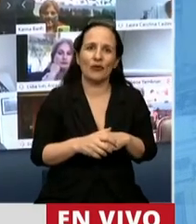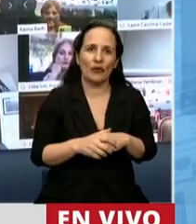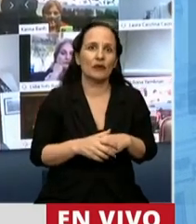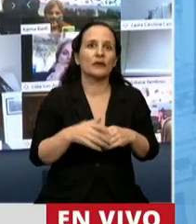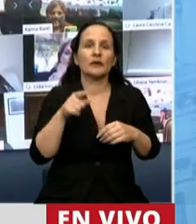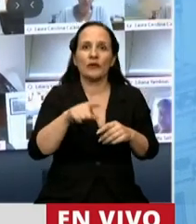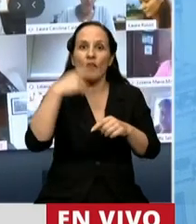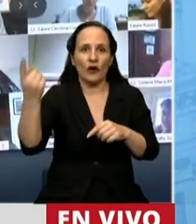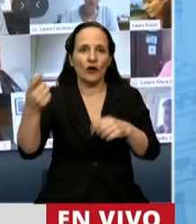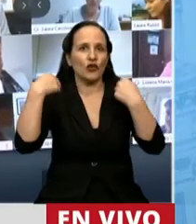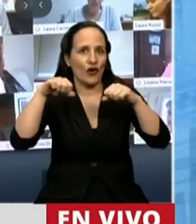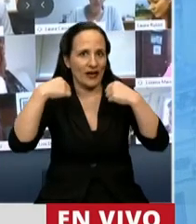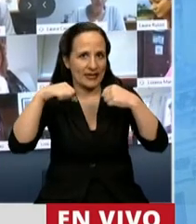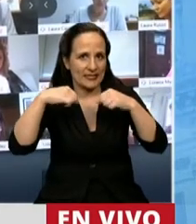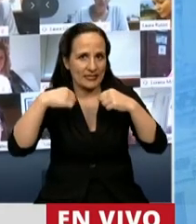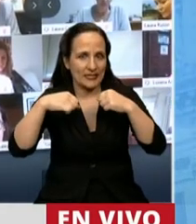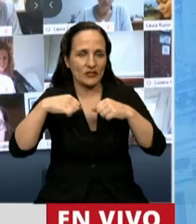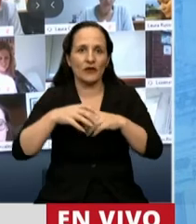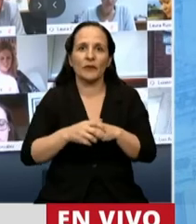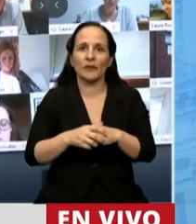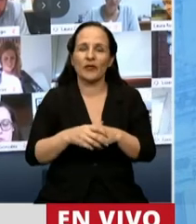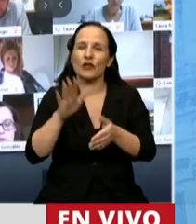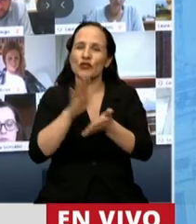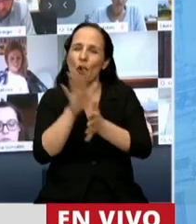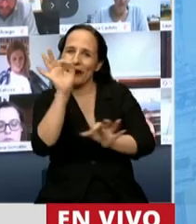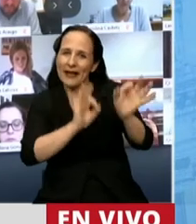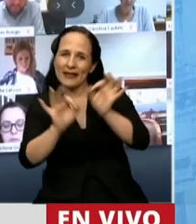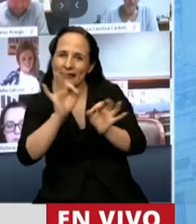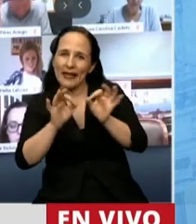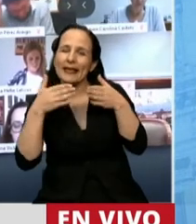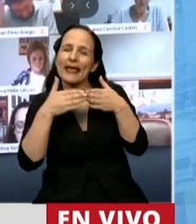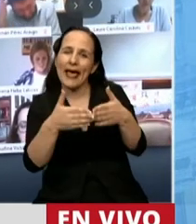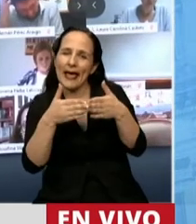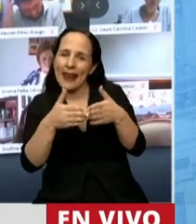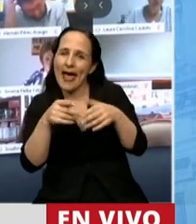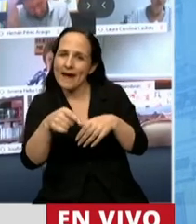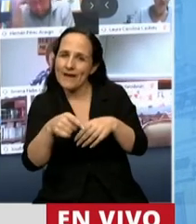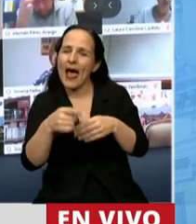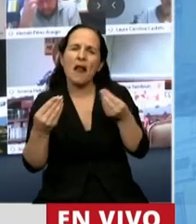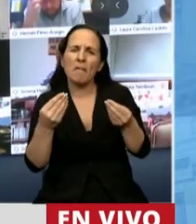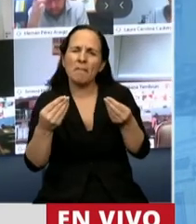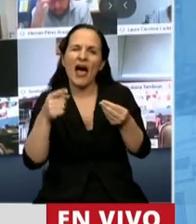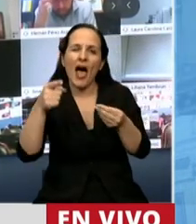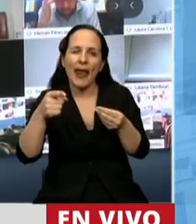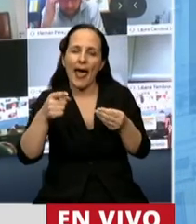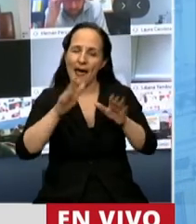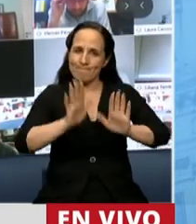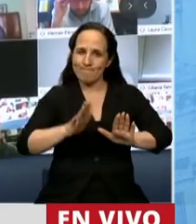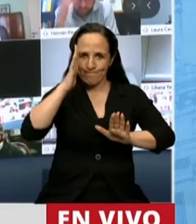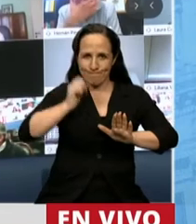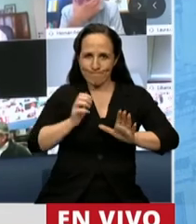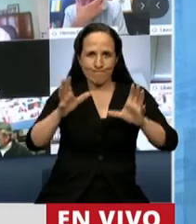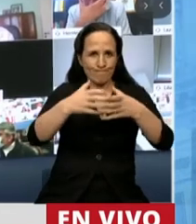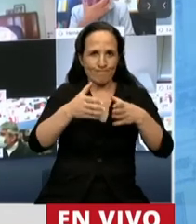Atlas Sur, que tiene que ver con el desarrollo de tácticas navales para fomentar la interoperatividad de las Armadas,